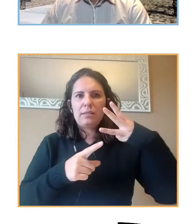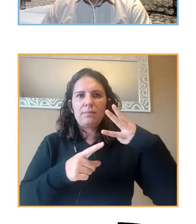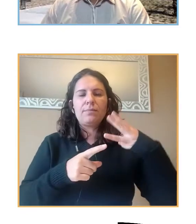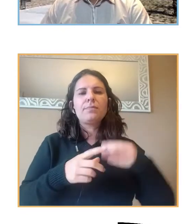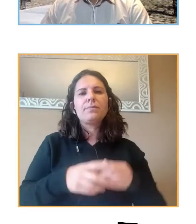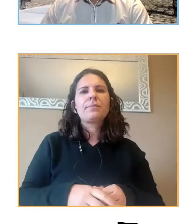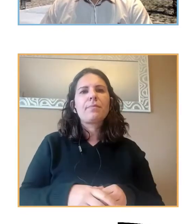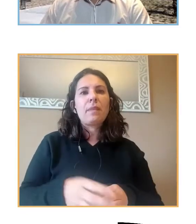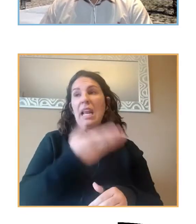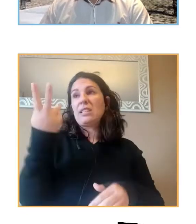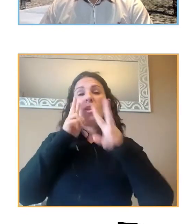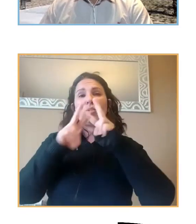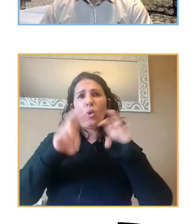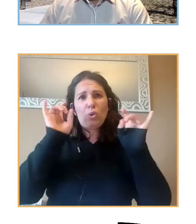estudios